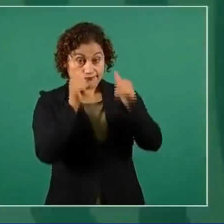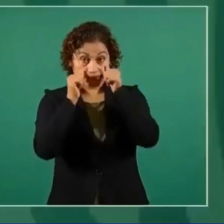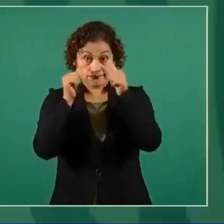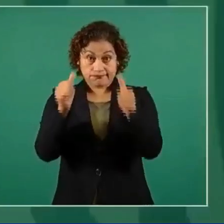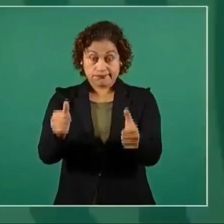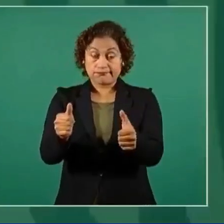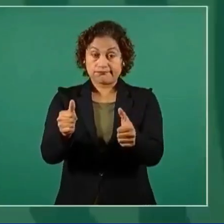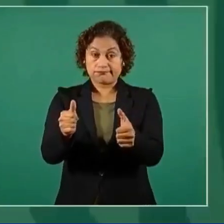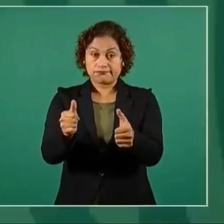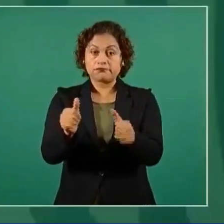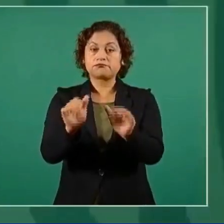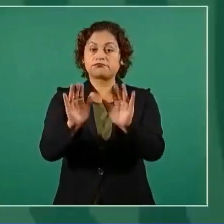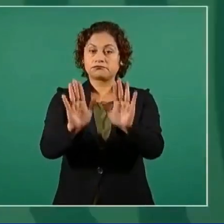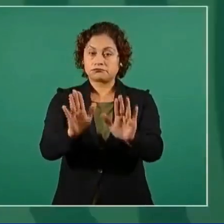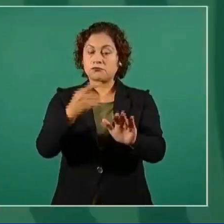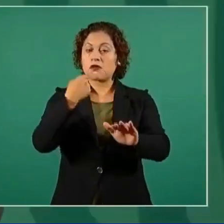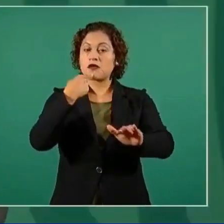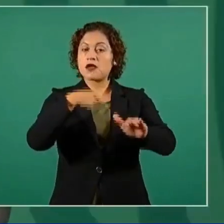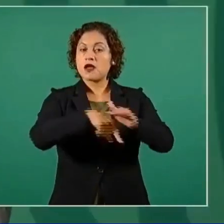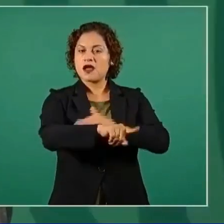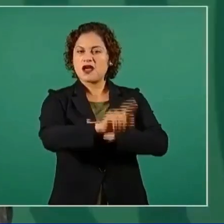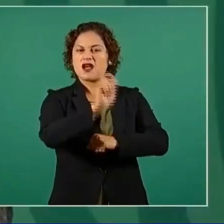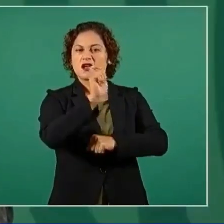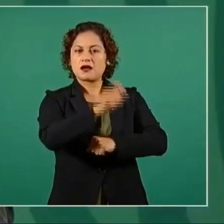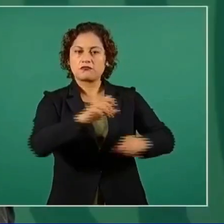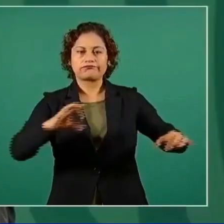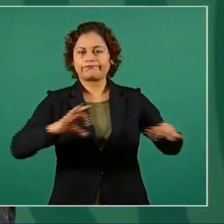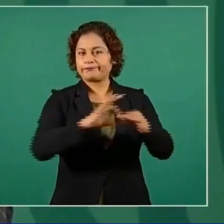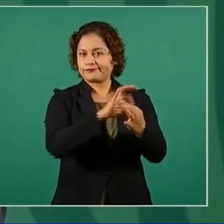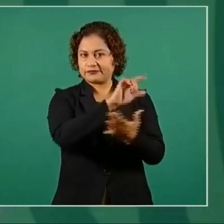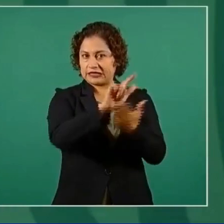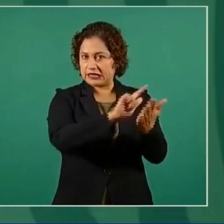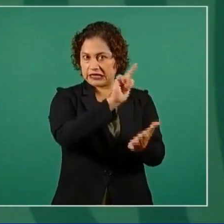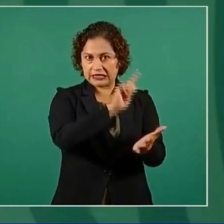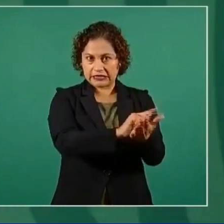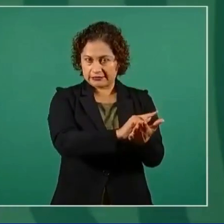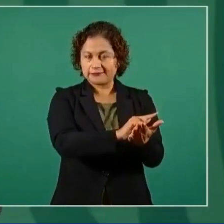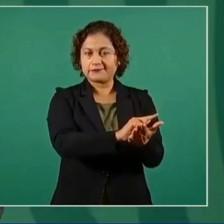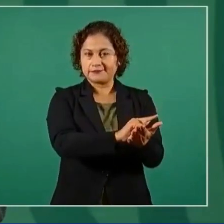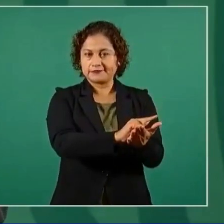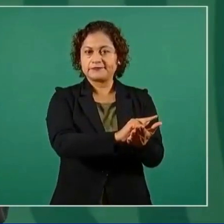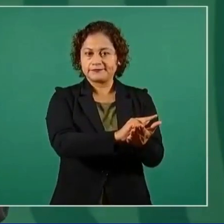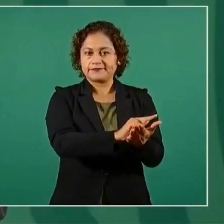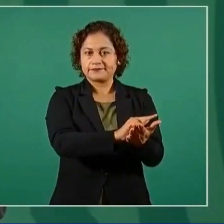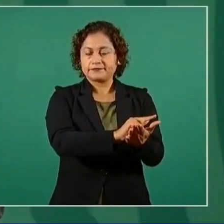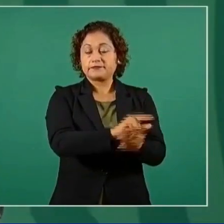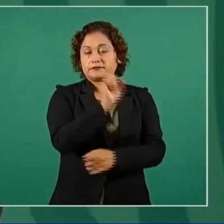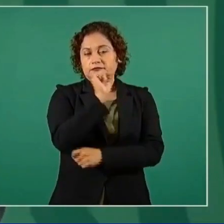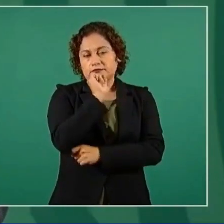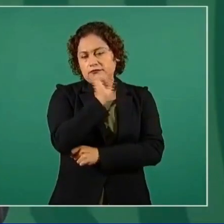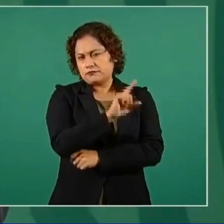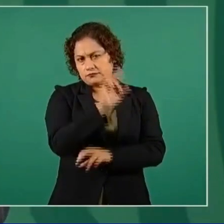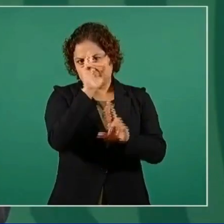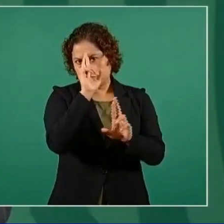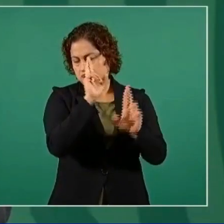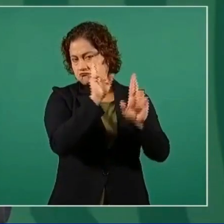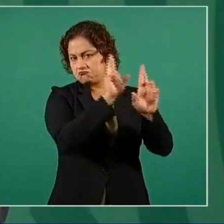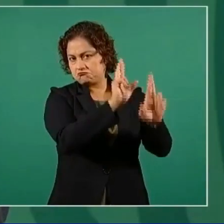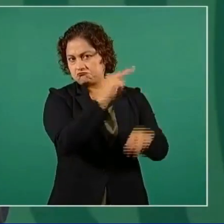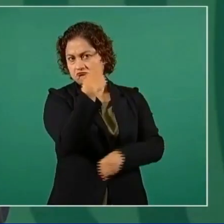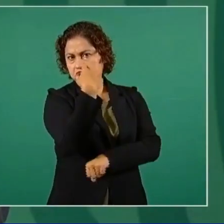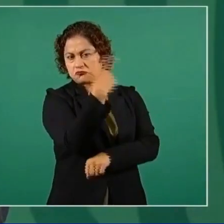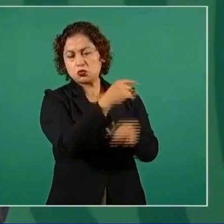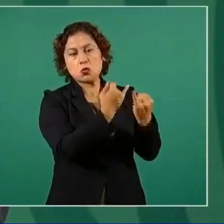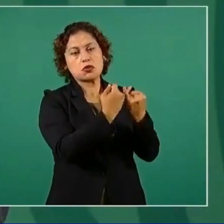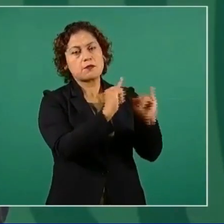Cuidadoso, con apego a la legalidad y respetuoso de la independencia y de las leyes de Estados Unidos.